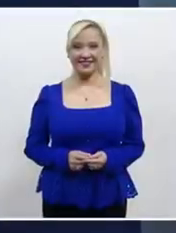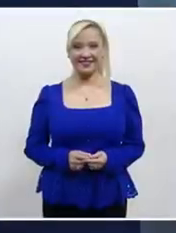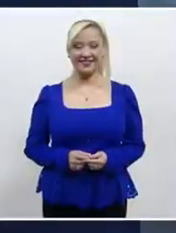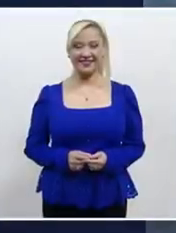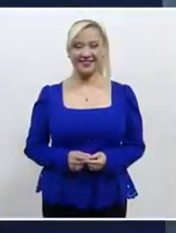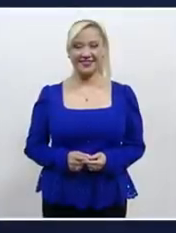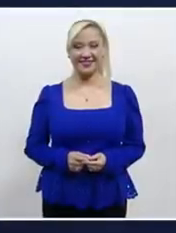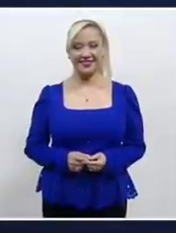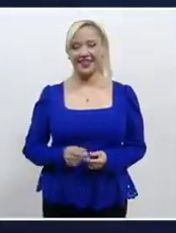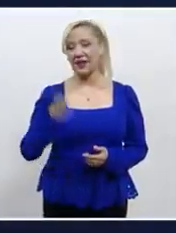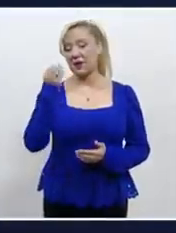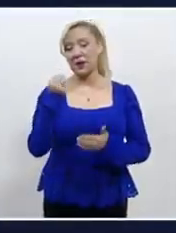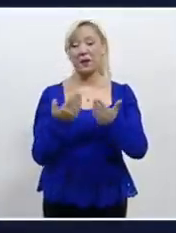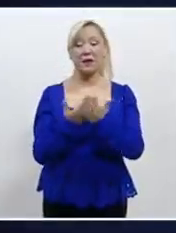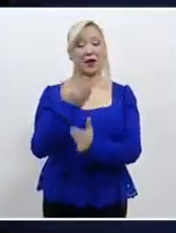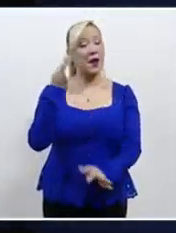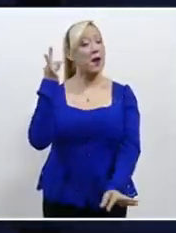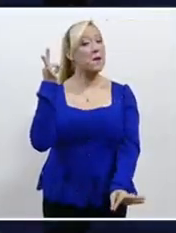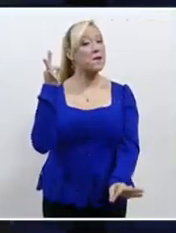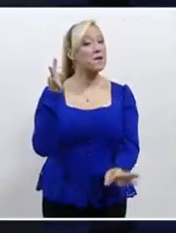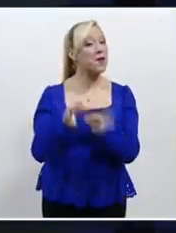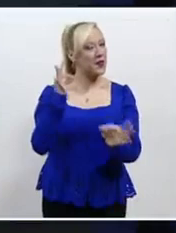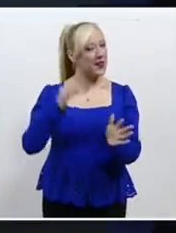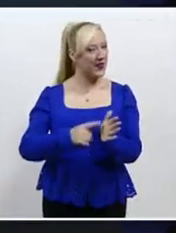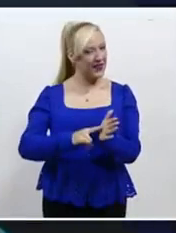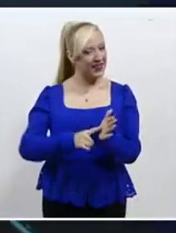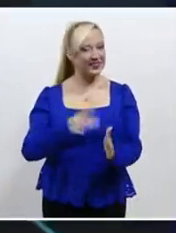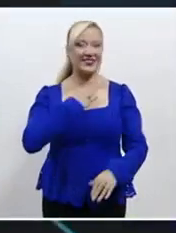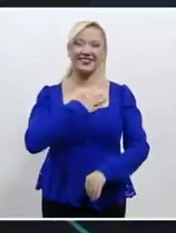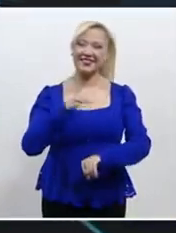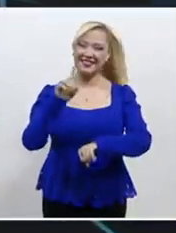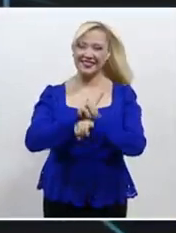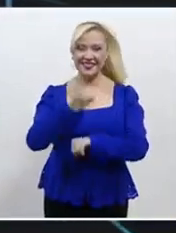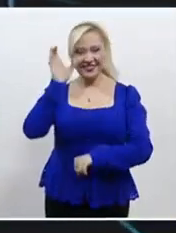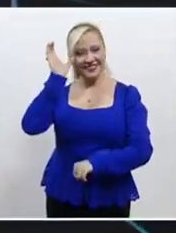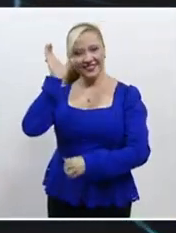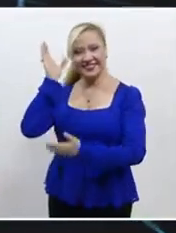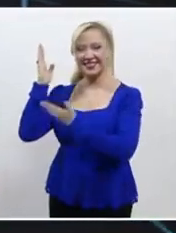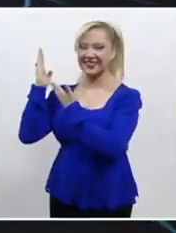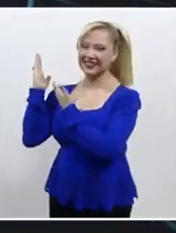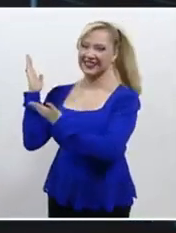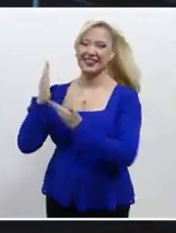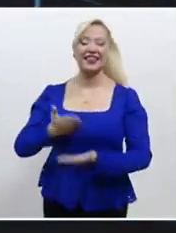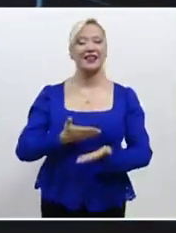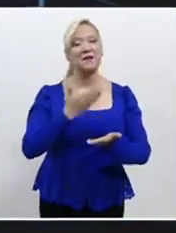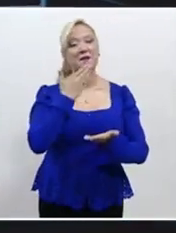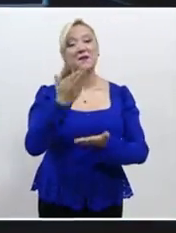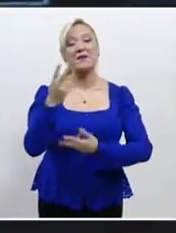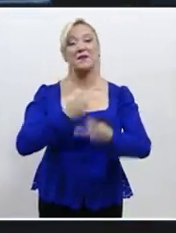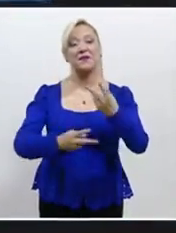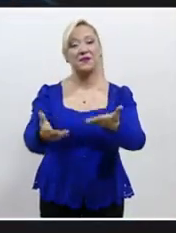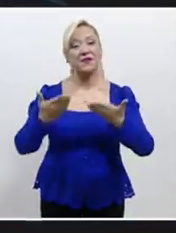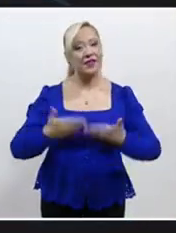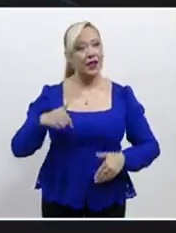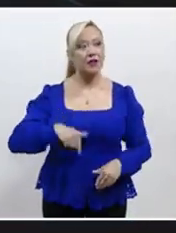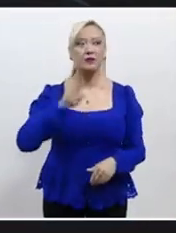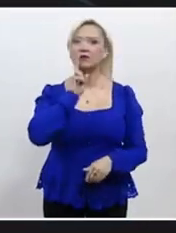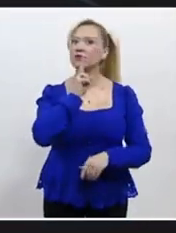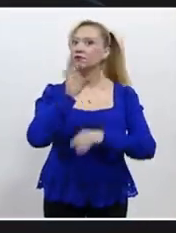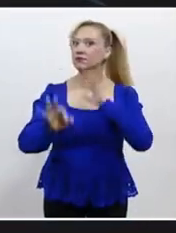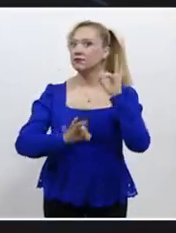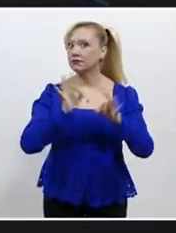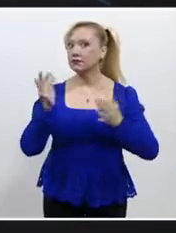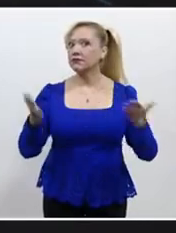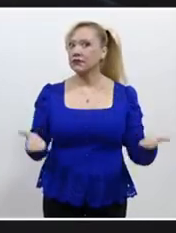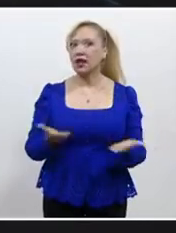de la mañana en punto. Muy buenos días, soy Citlaly Pérez Flores y le doy la más cordial bienvenida a Poder Informativo.